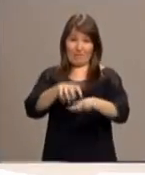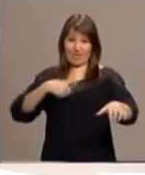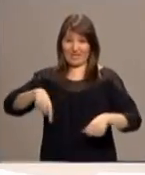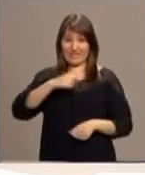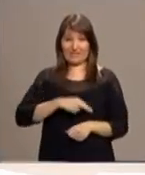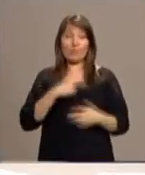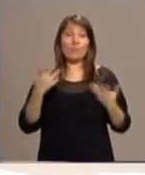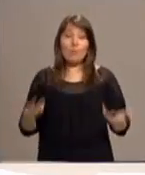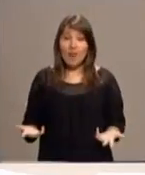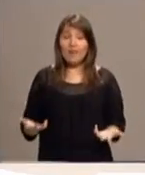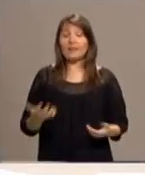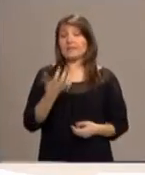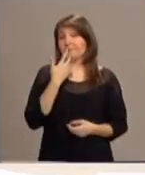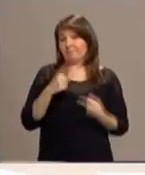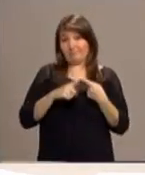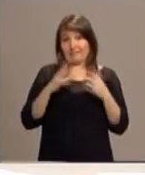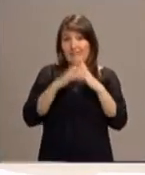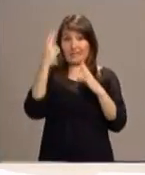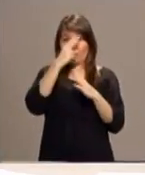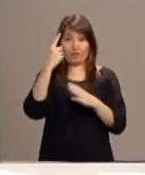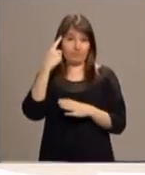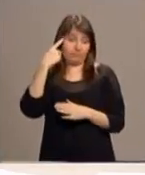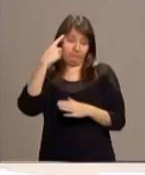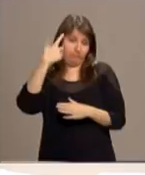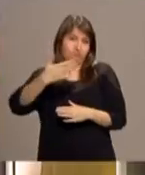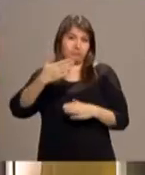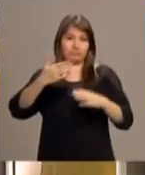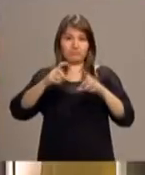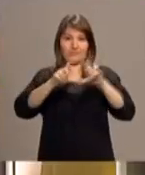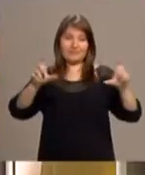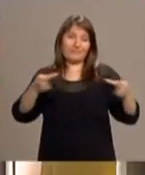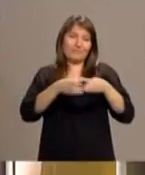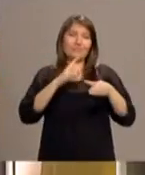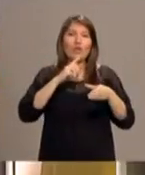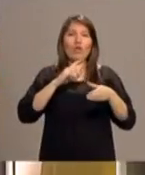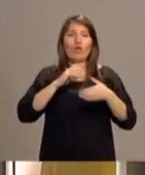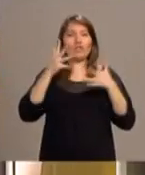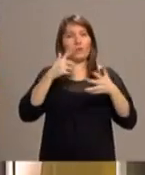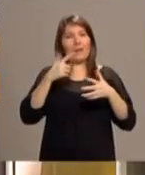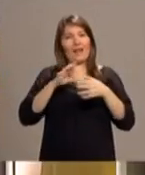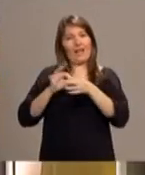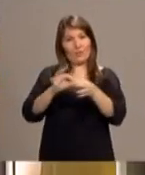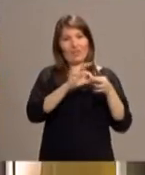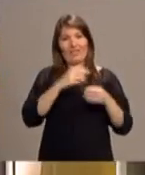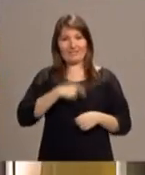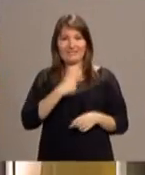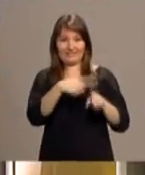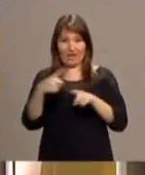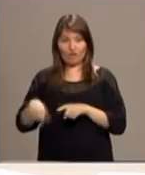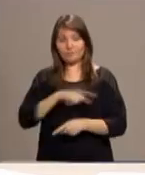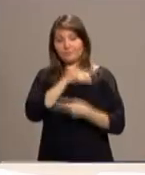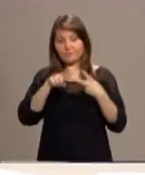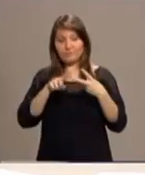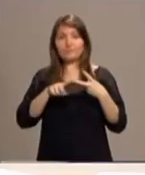los cristianos. Una de ellas, la católica, es el Pontificio Consejo para la Promoción de la Unidad de los Cristianos y otra, la